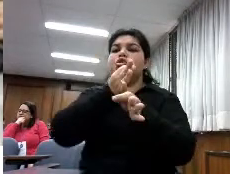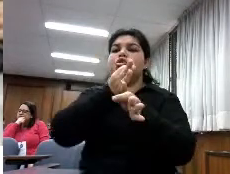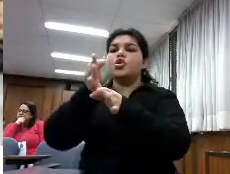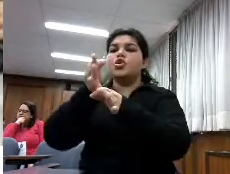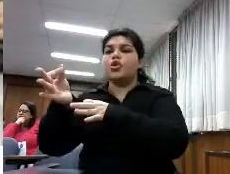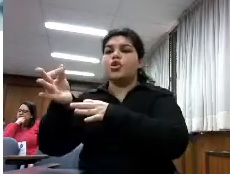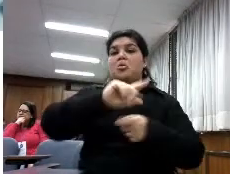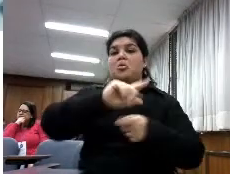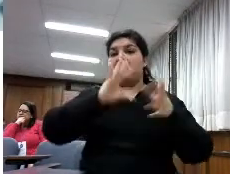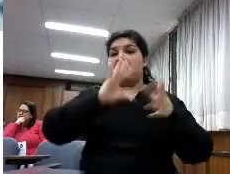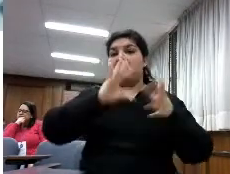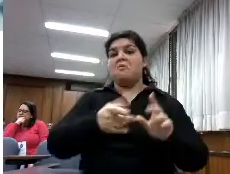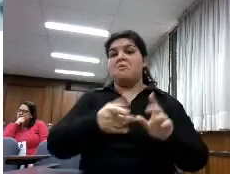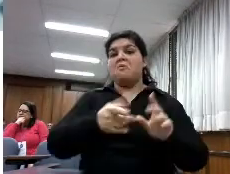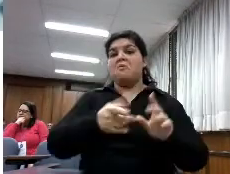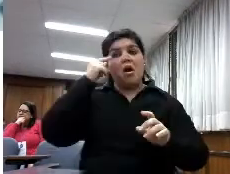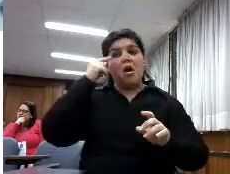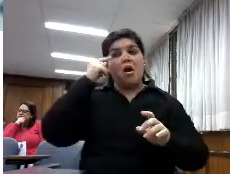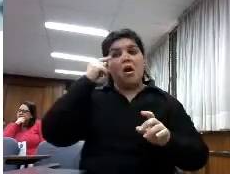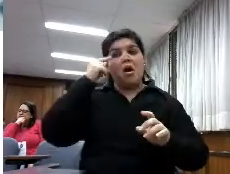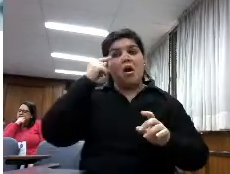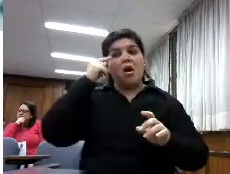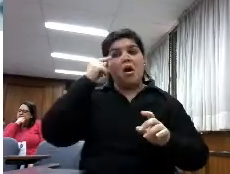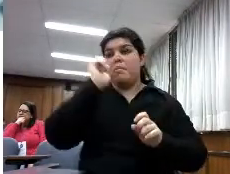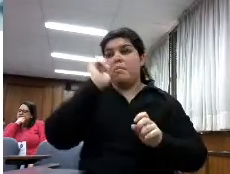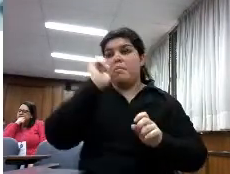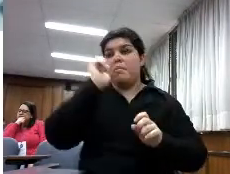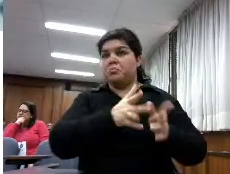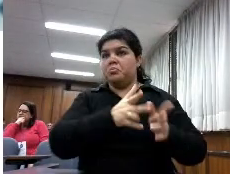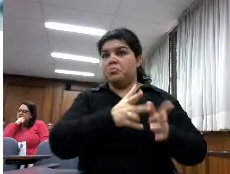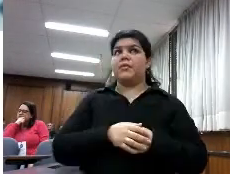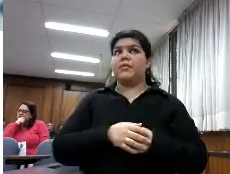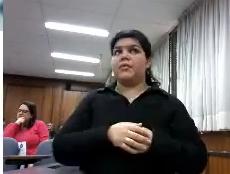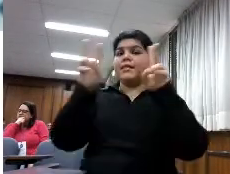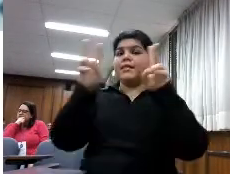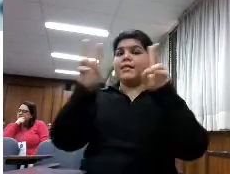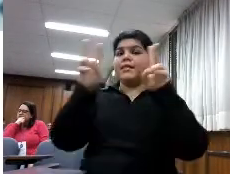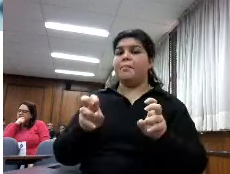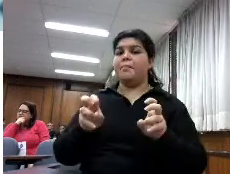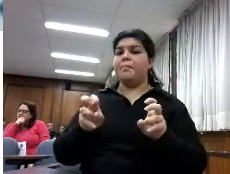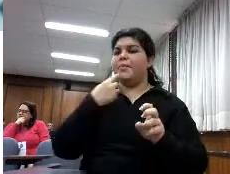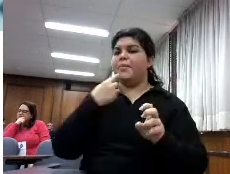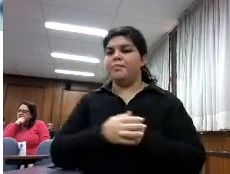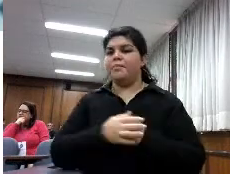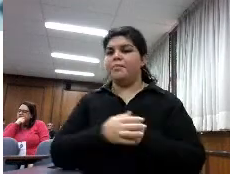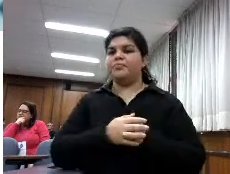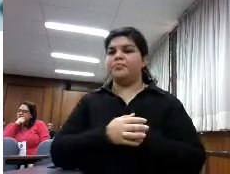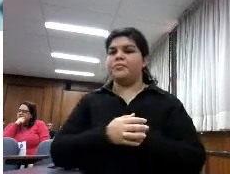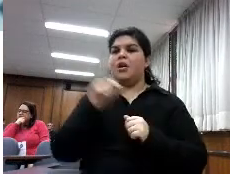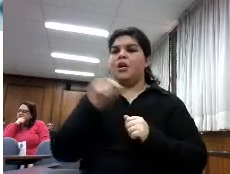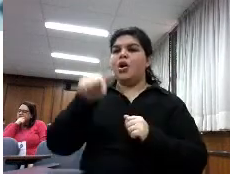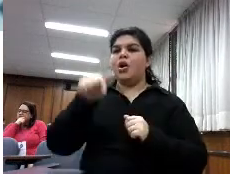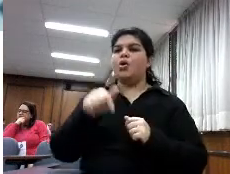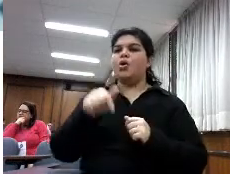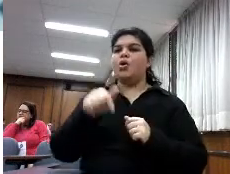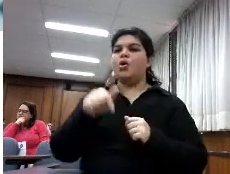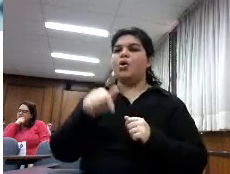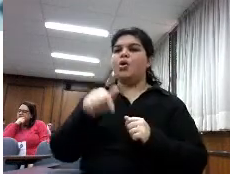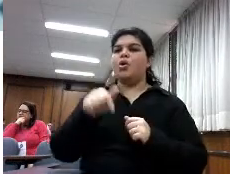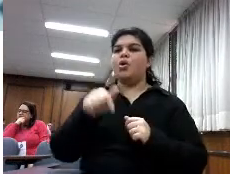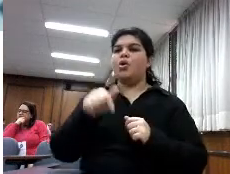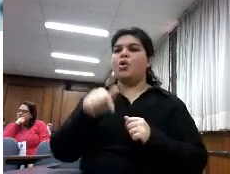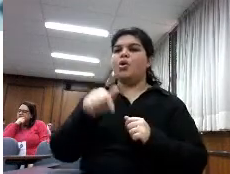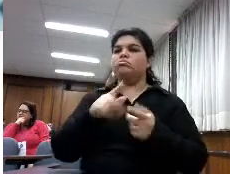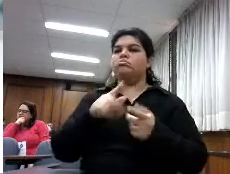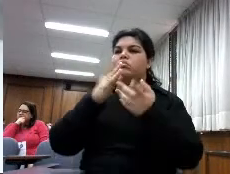consideraba ¿considera que los contenidos digitales cambiarán la forma de leer? pues la gran mayoría dice que